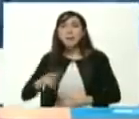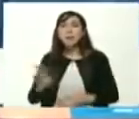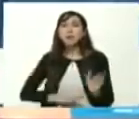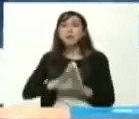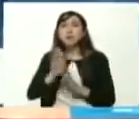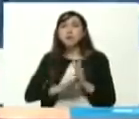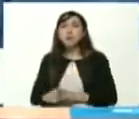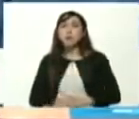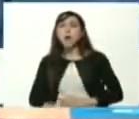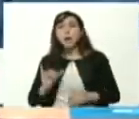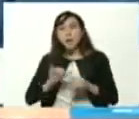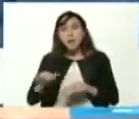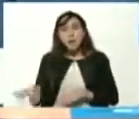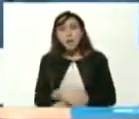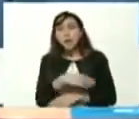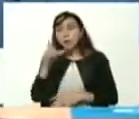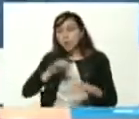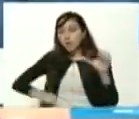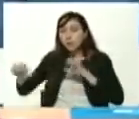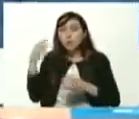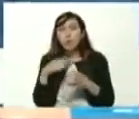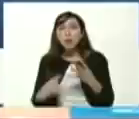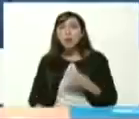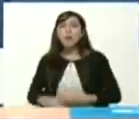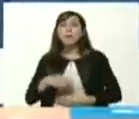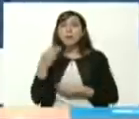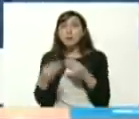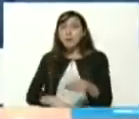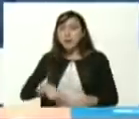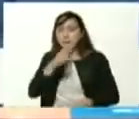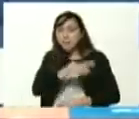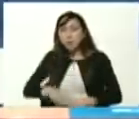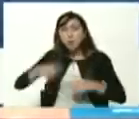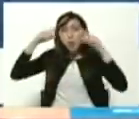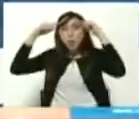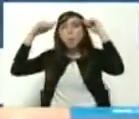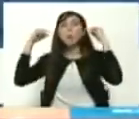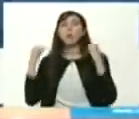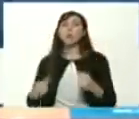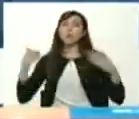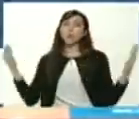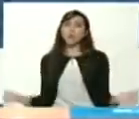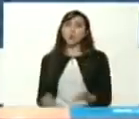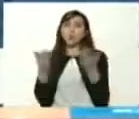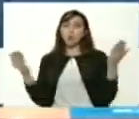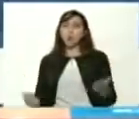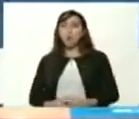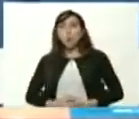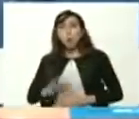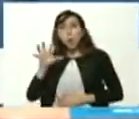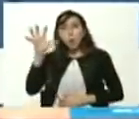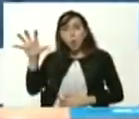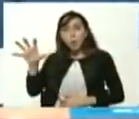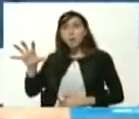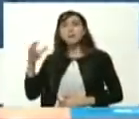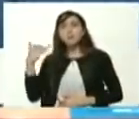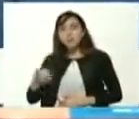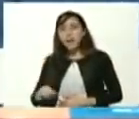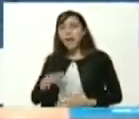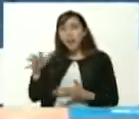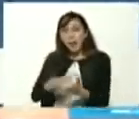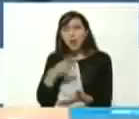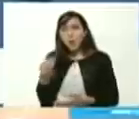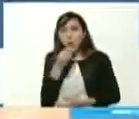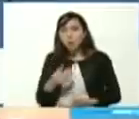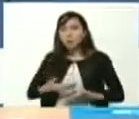ingenieros que incluye químicos que incluye toda una serie de profesionales que puedan impulsar la soberanía de la agroalimentación